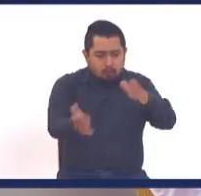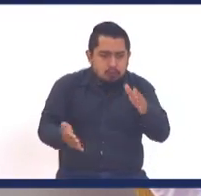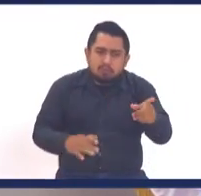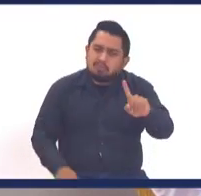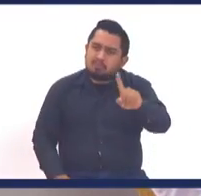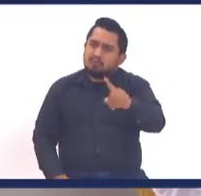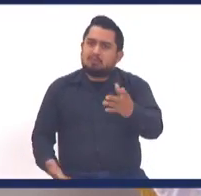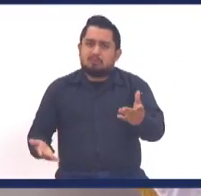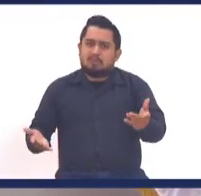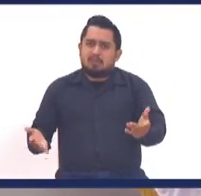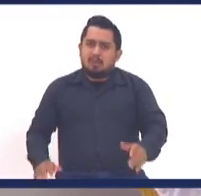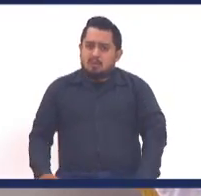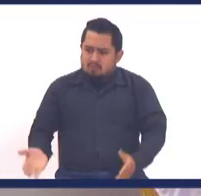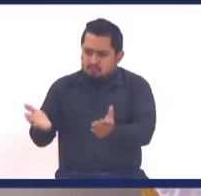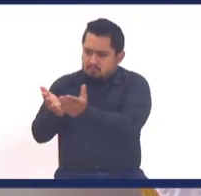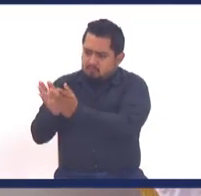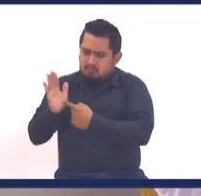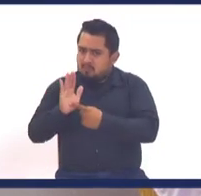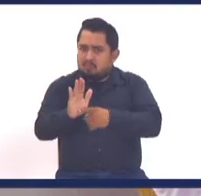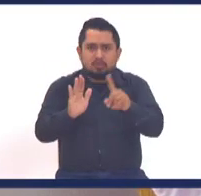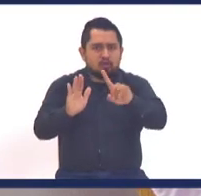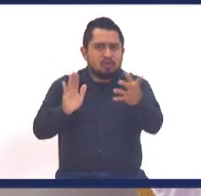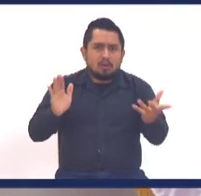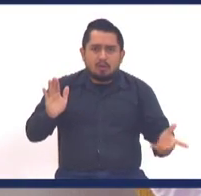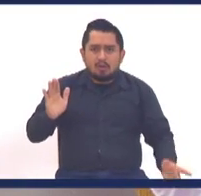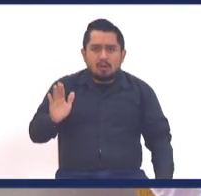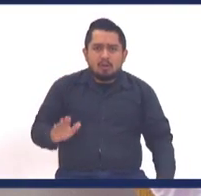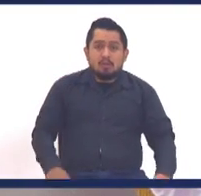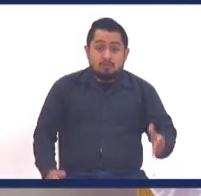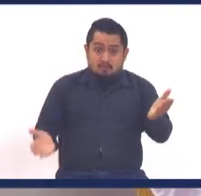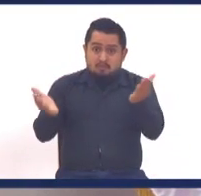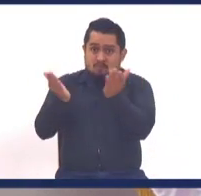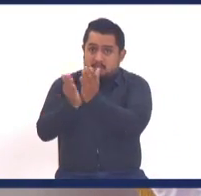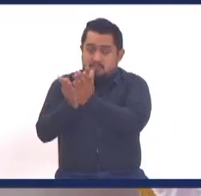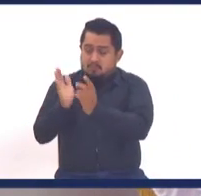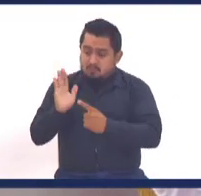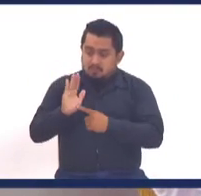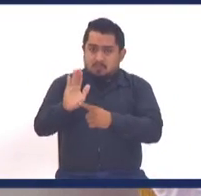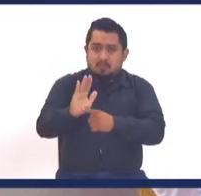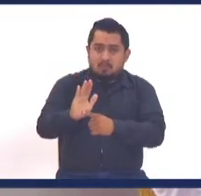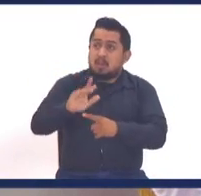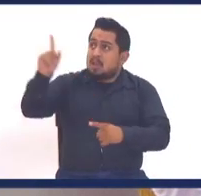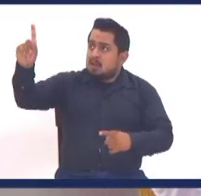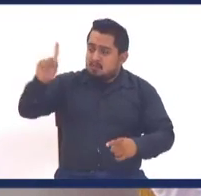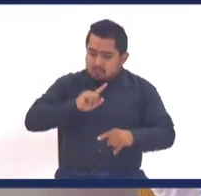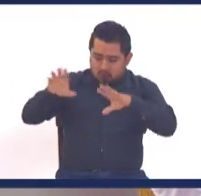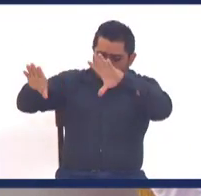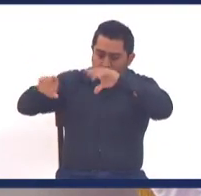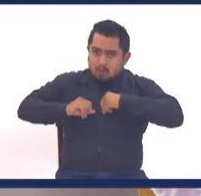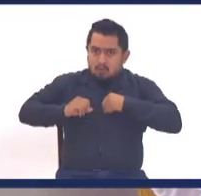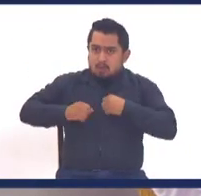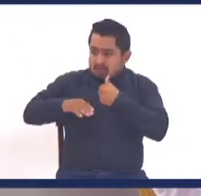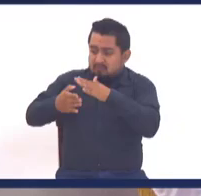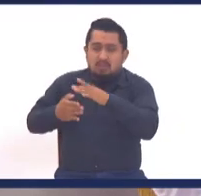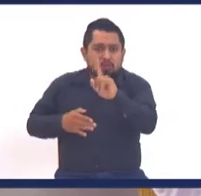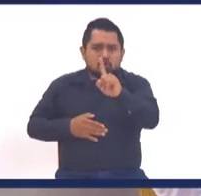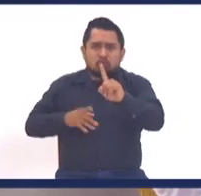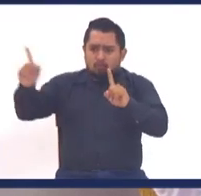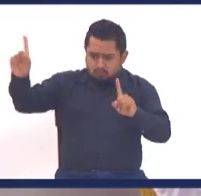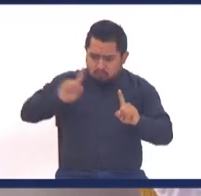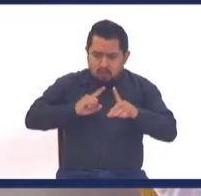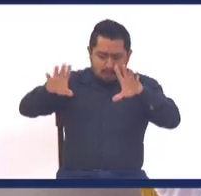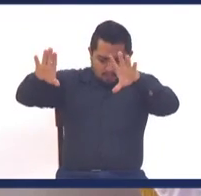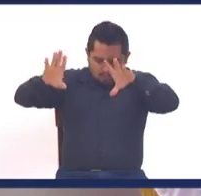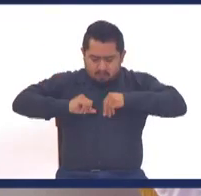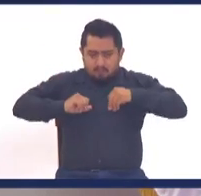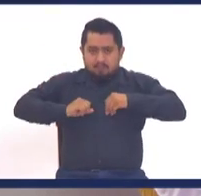Mire, hermano, eso no es lo que la Biblia enseña. La Biblia dice que al que Él llega, Él no lo va a desechar y Él te está diciendo